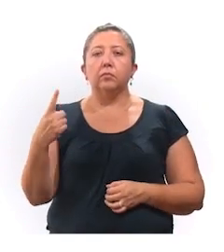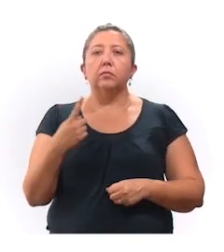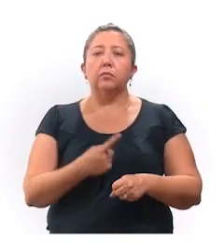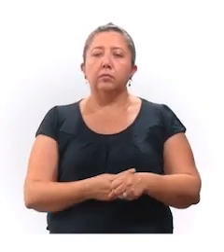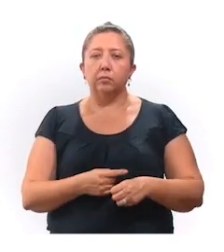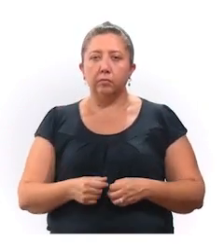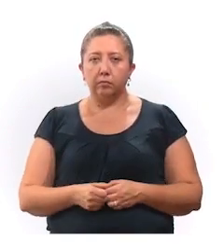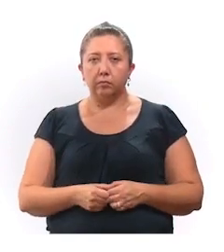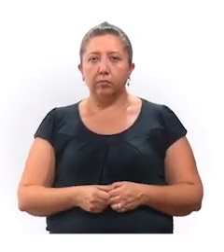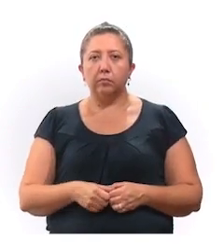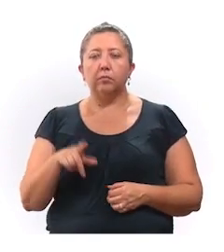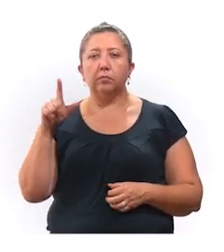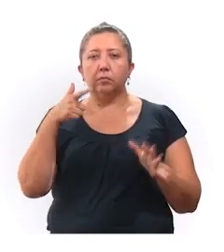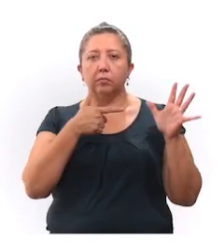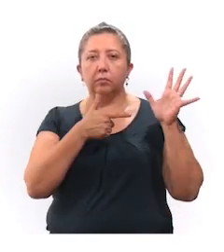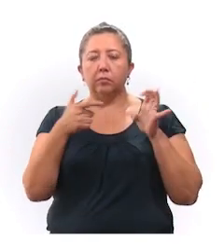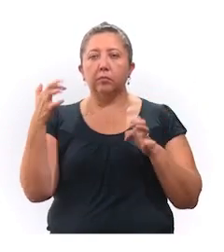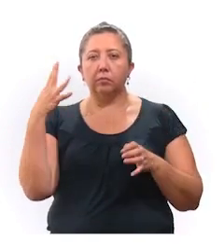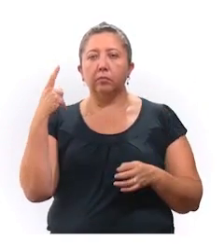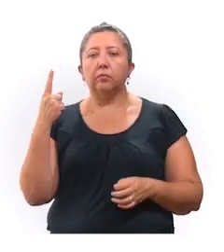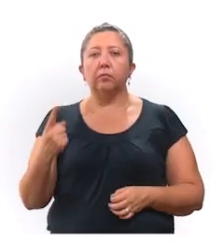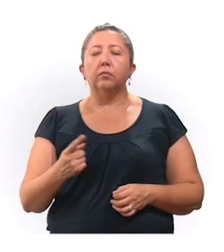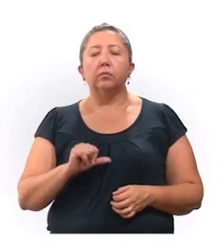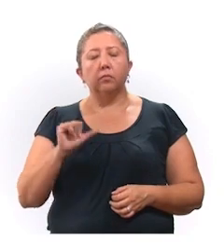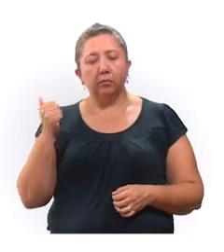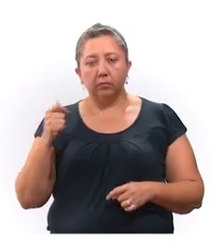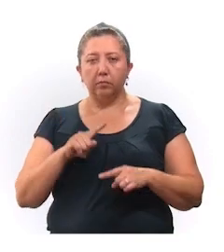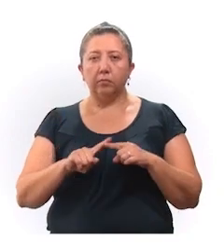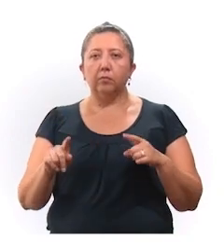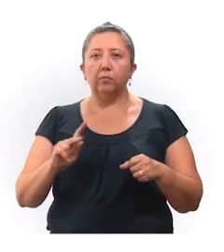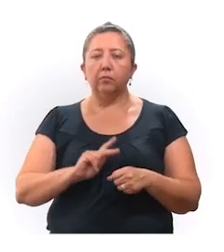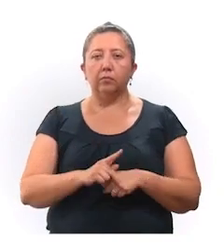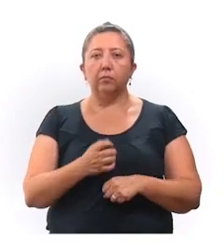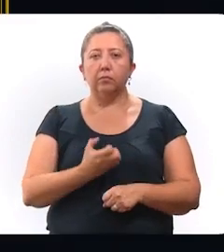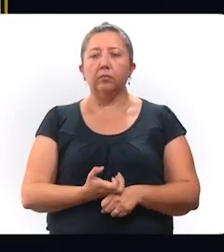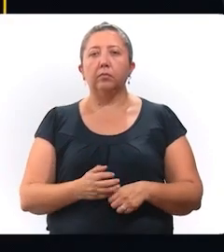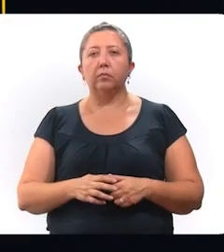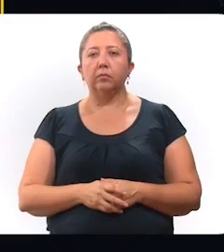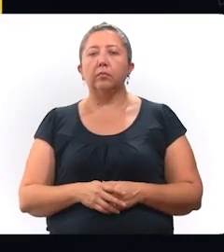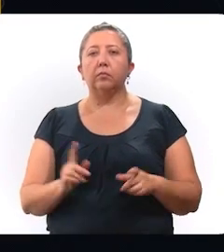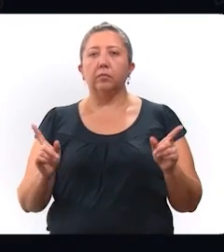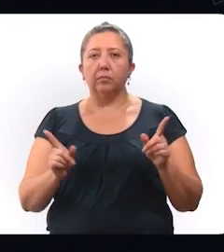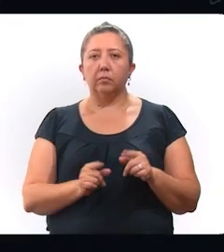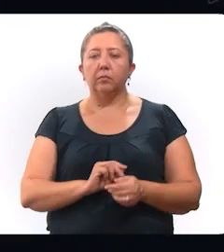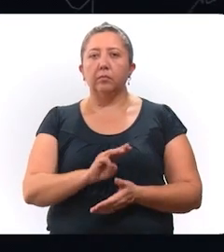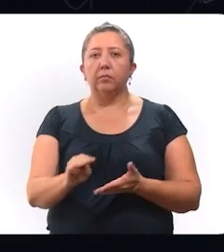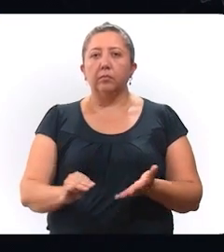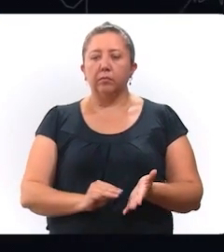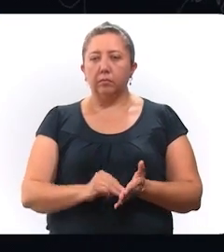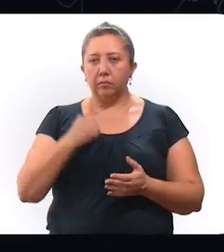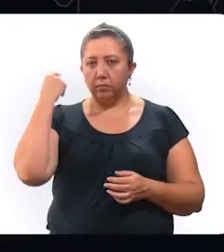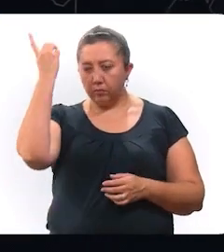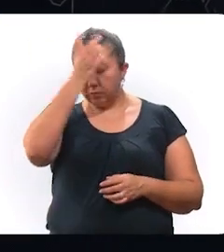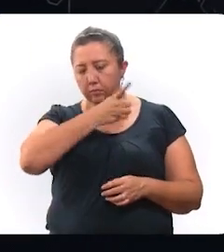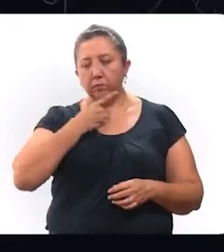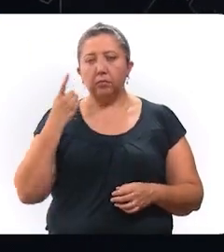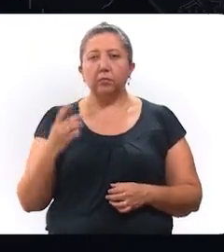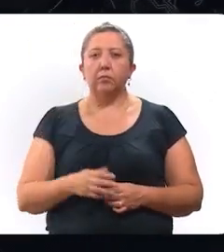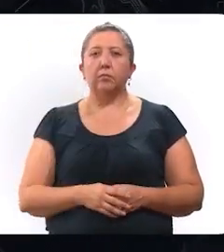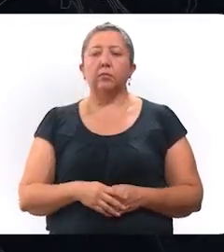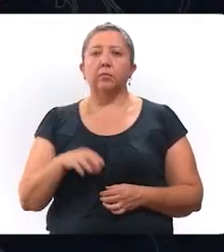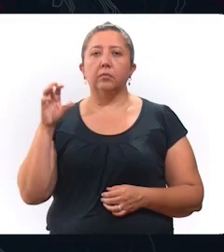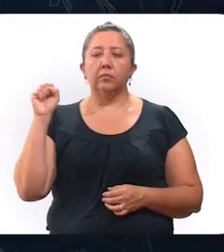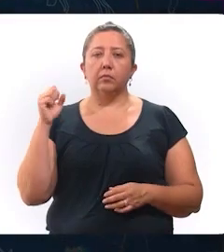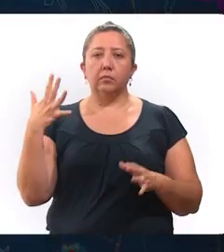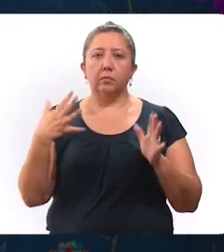casos positivos, 751 son de otro país u otro estado. Específicamente en Mérida se han diagnosticado